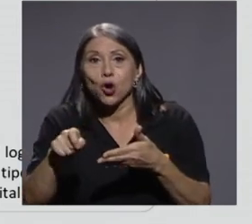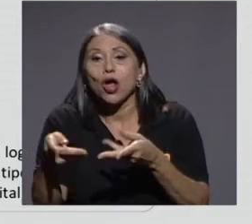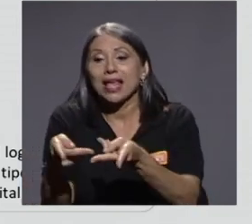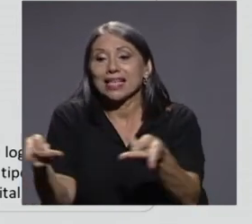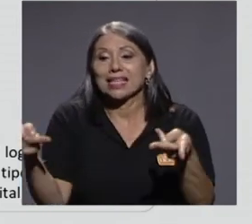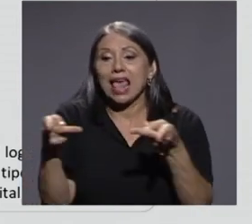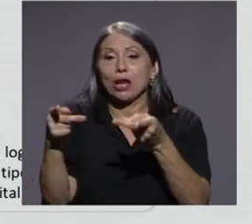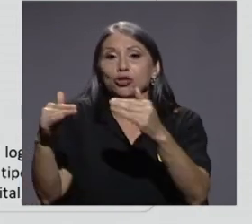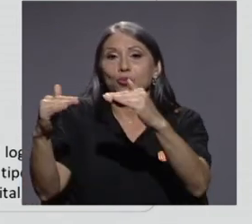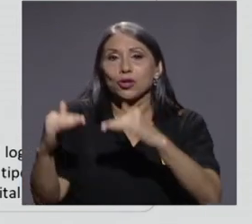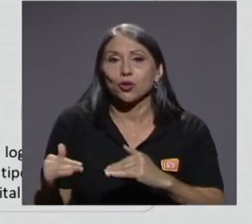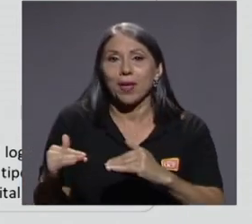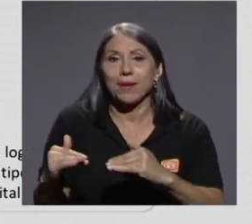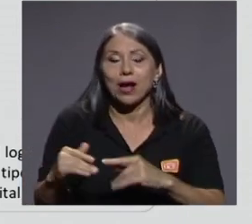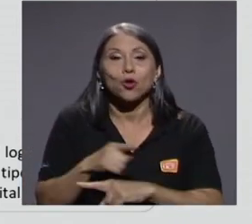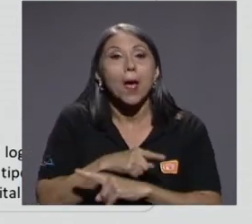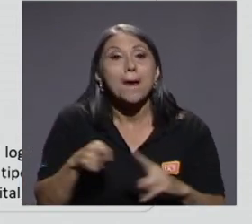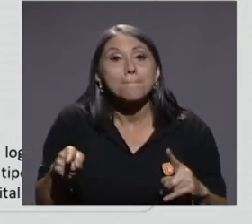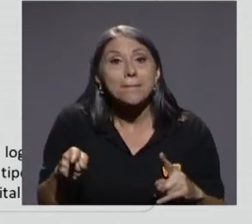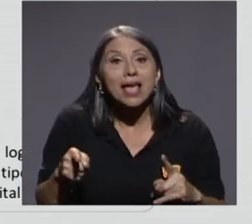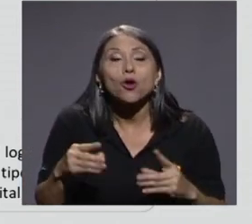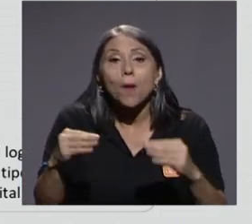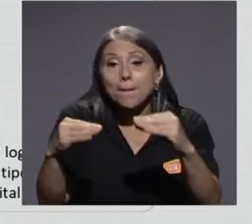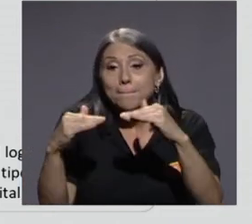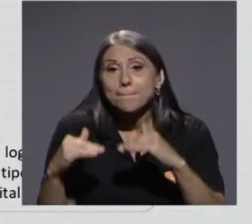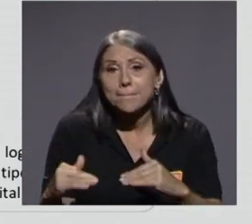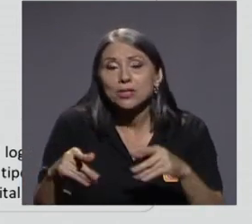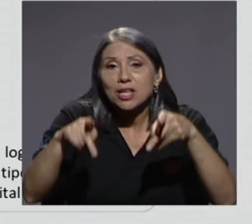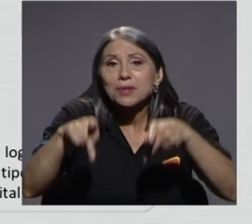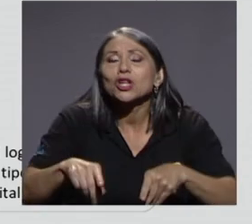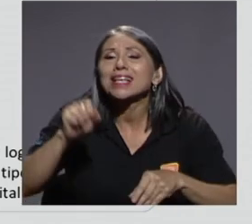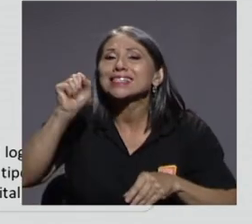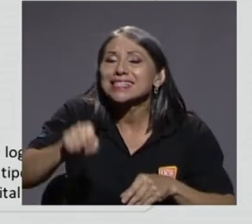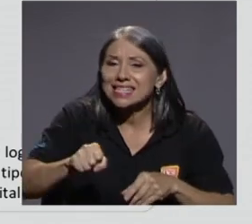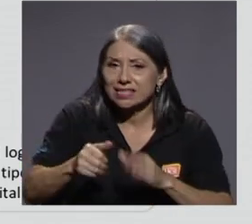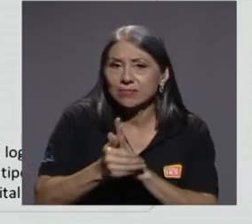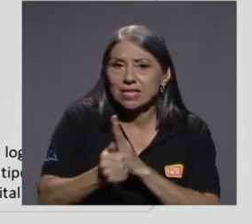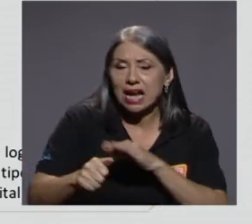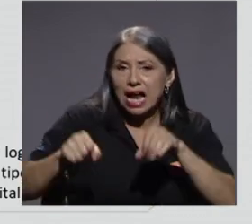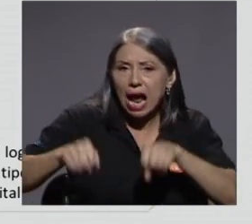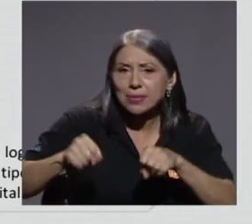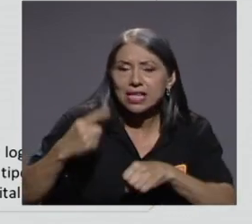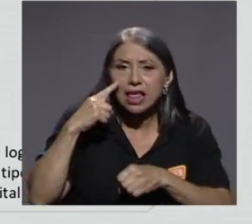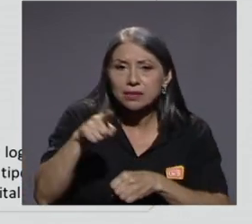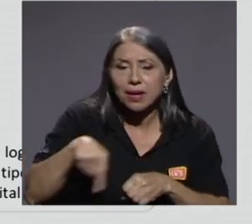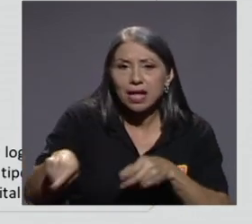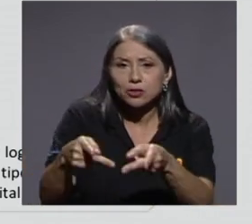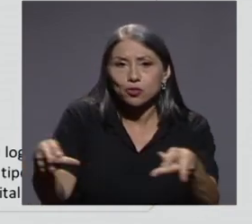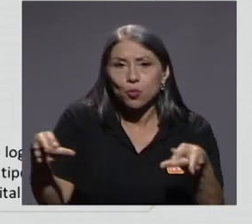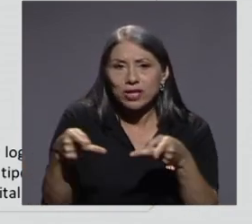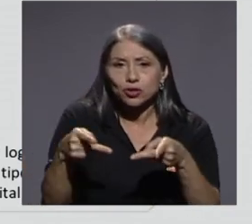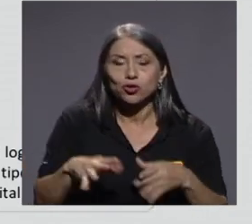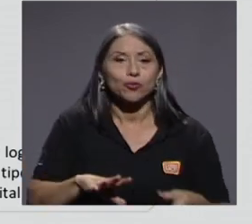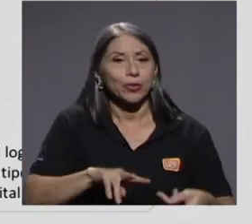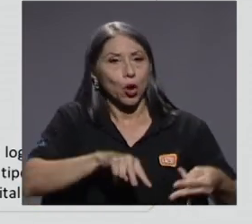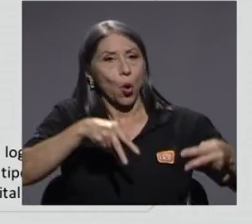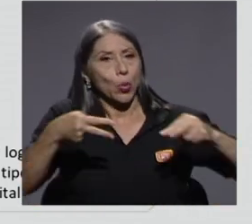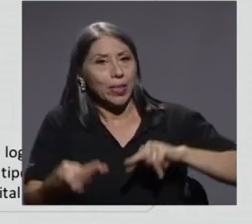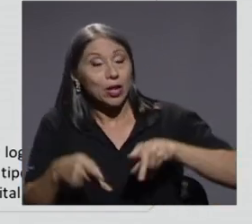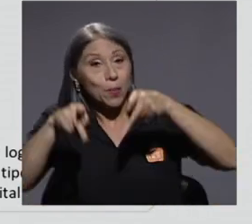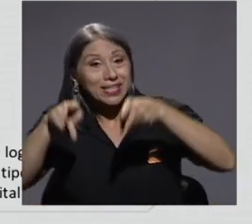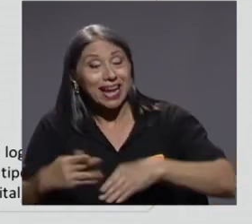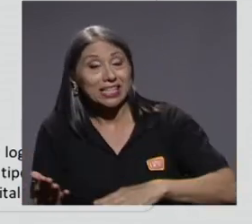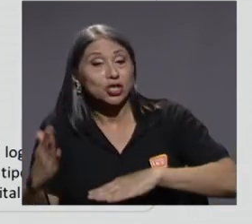están adecuadamente capacitadas para esos puestos. Por el contrario, las personas que están sobrecalificadas tienen un